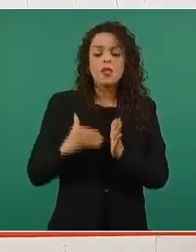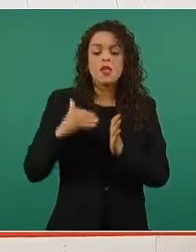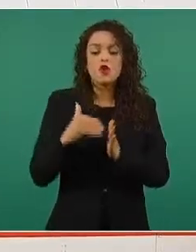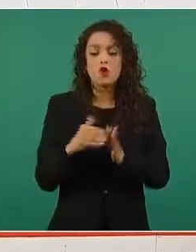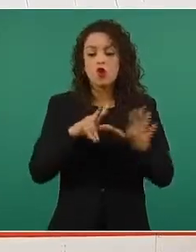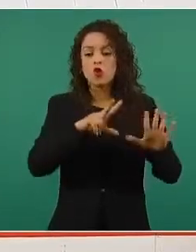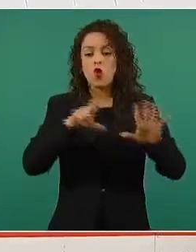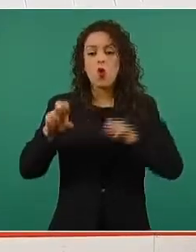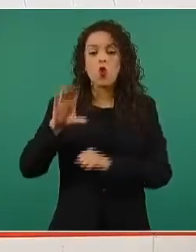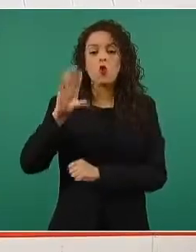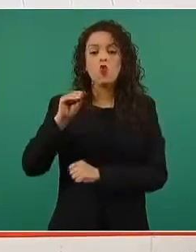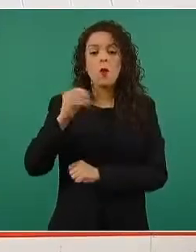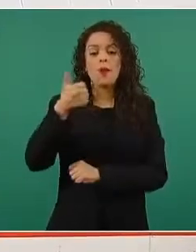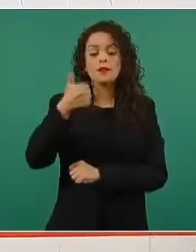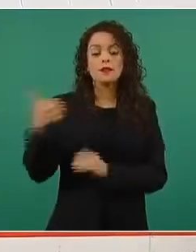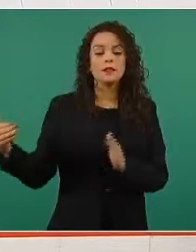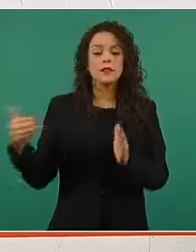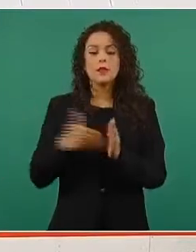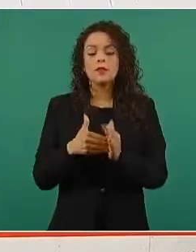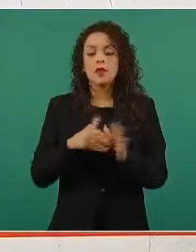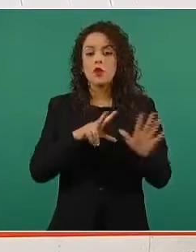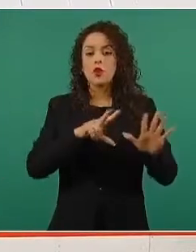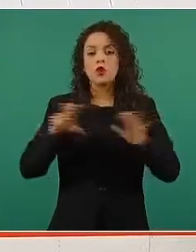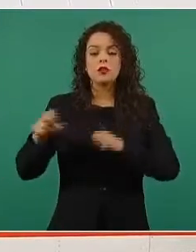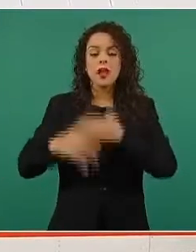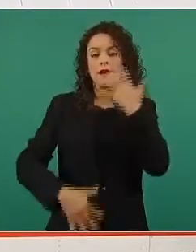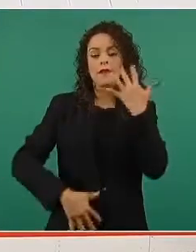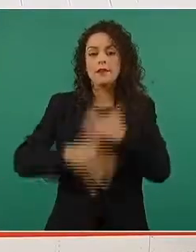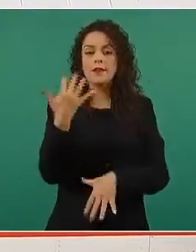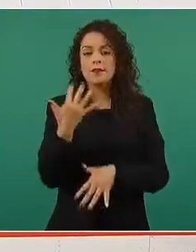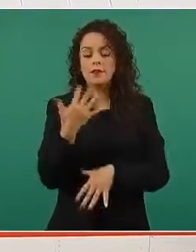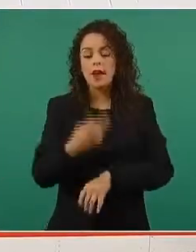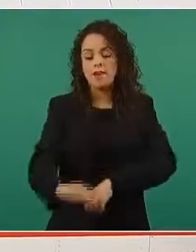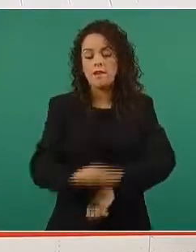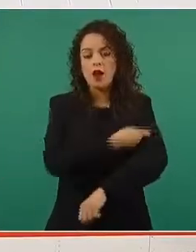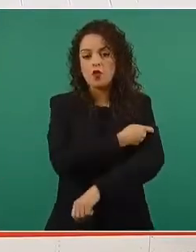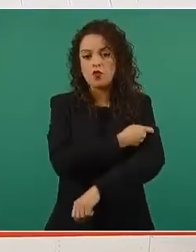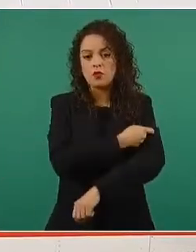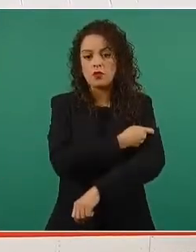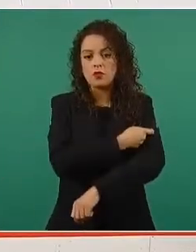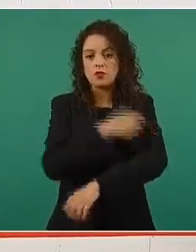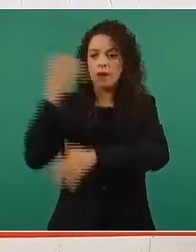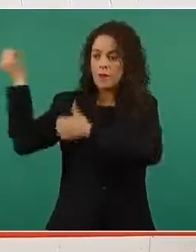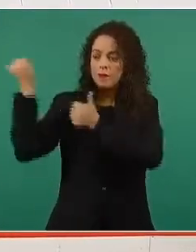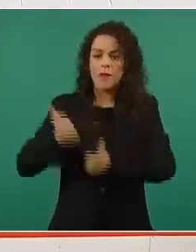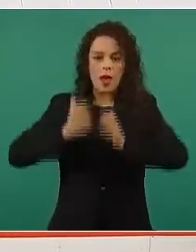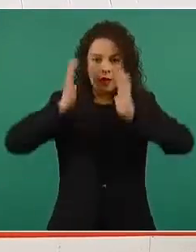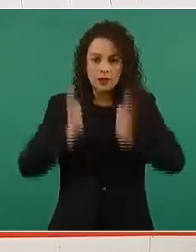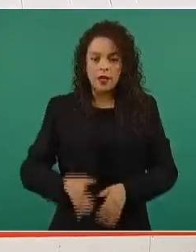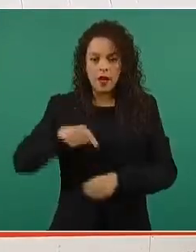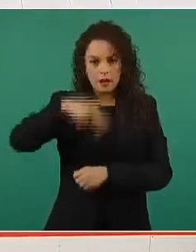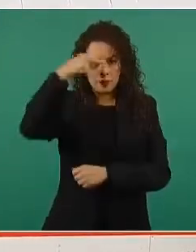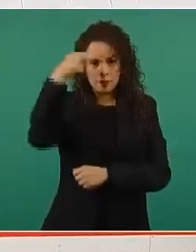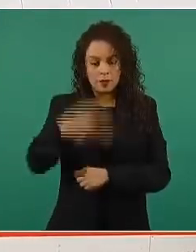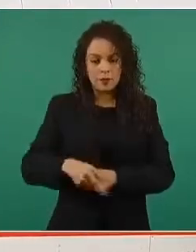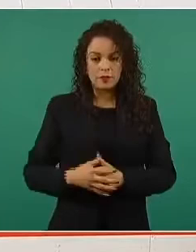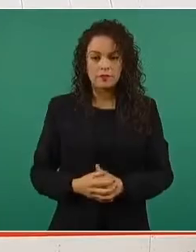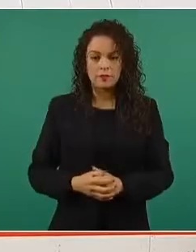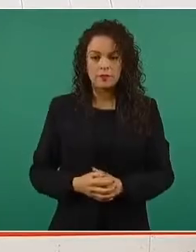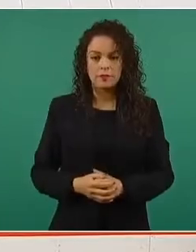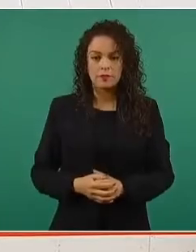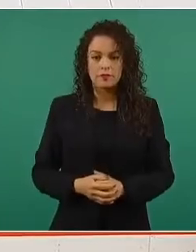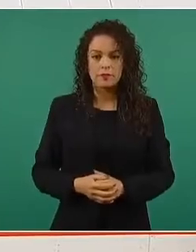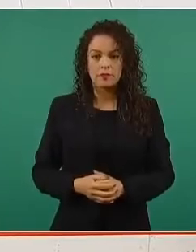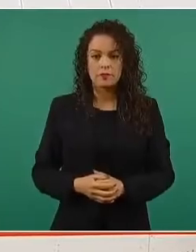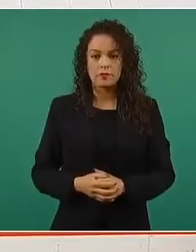47.896.815 vacunas en el país, señor presidente. Entonces, es probable